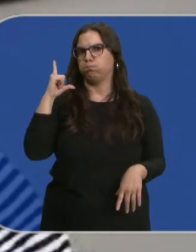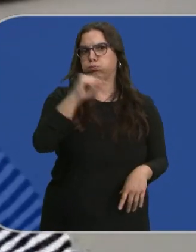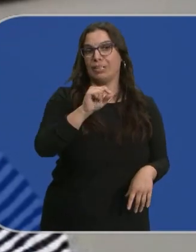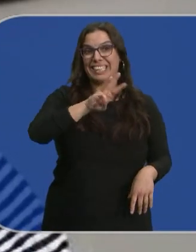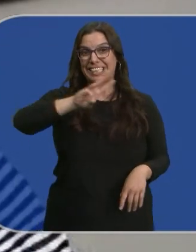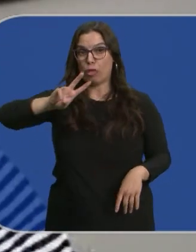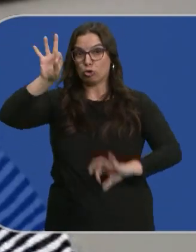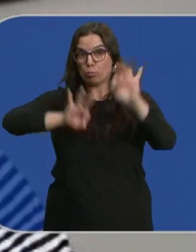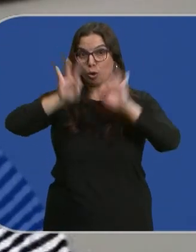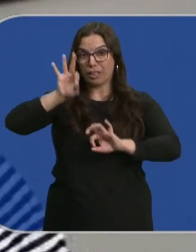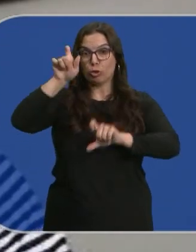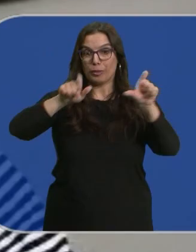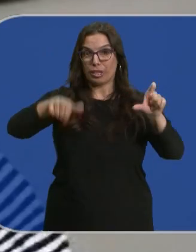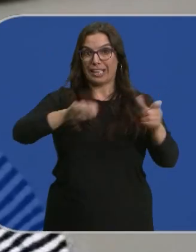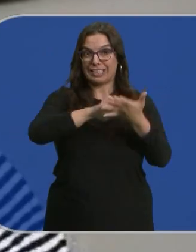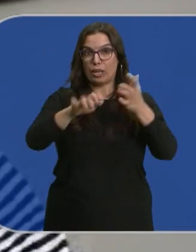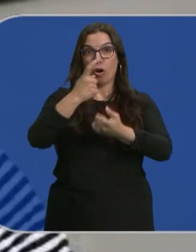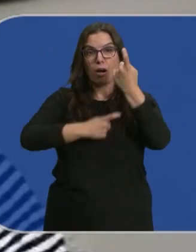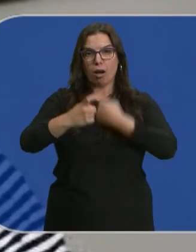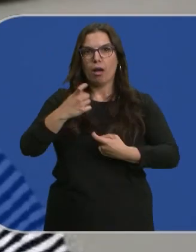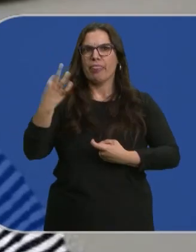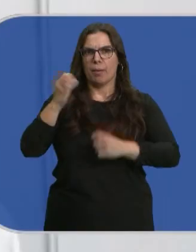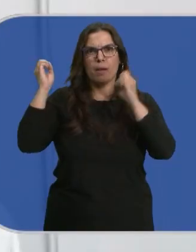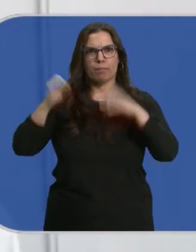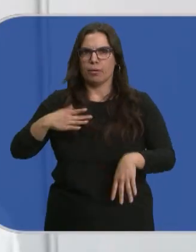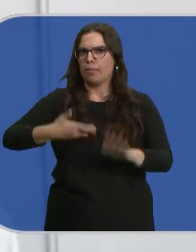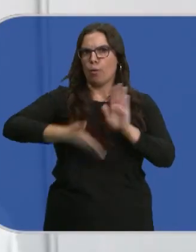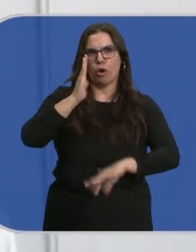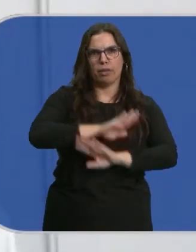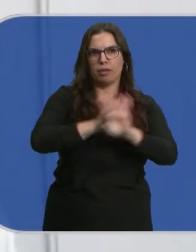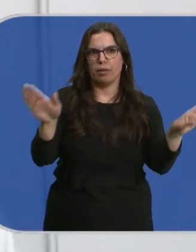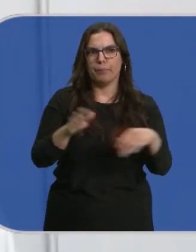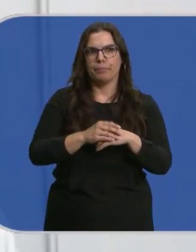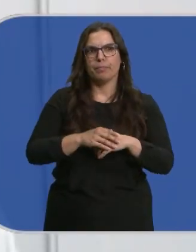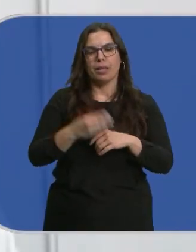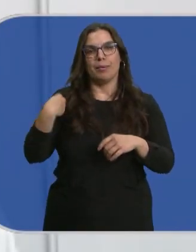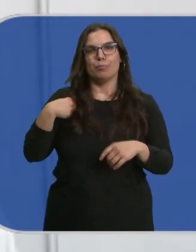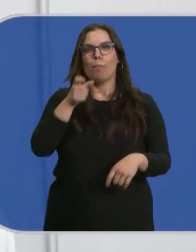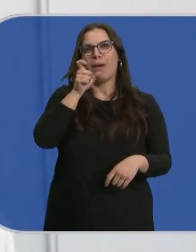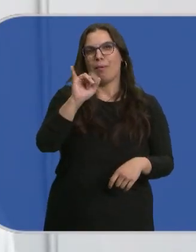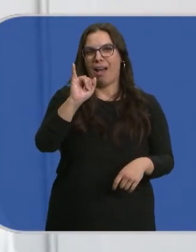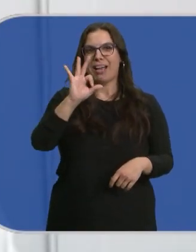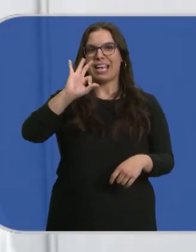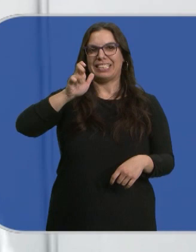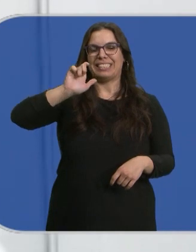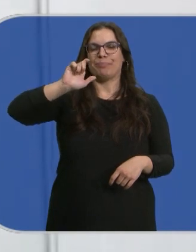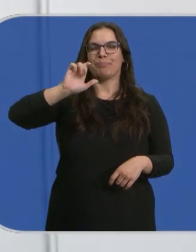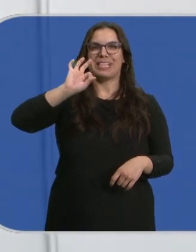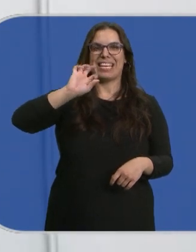% de los encuestados de Castilla y León lo ha tenido que hacer. Es un término ya recogido en la nueva